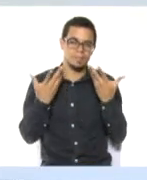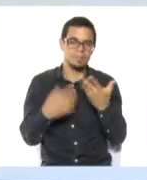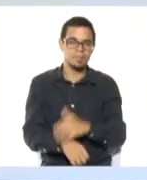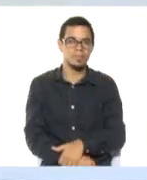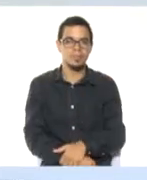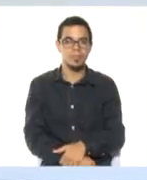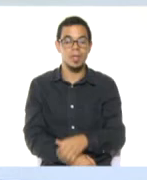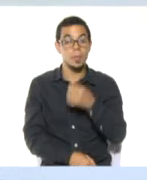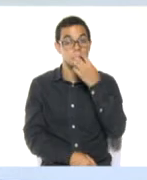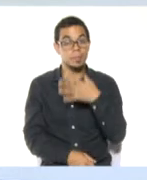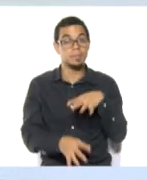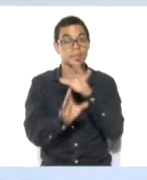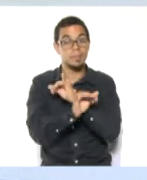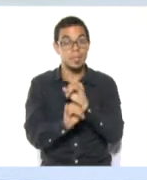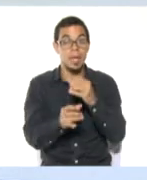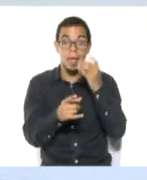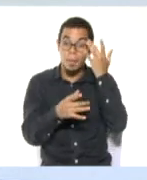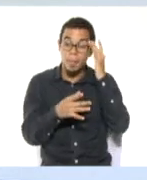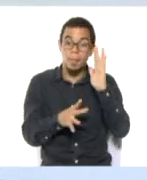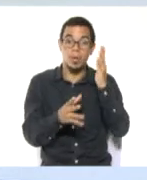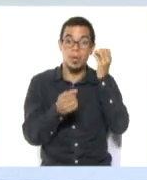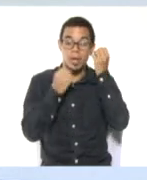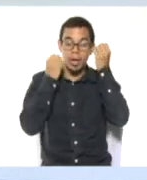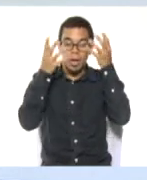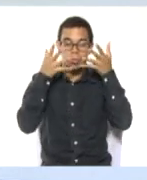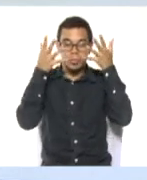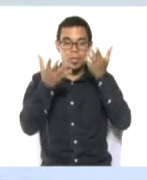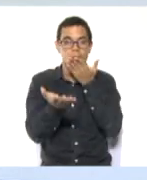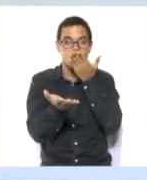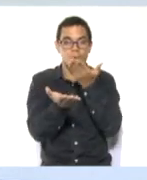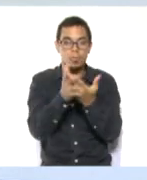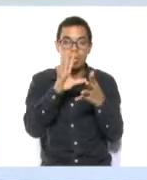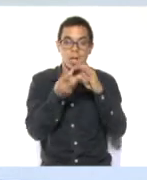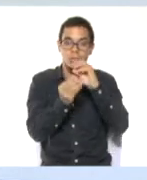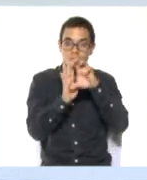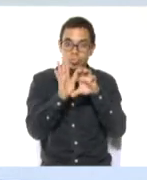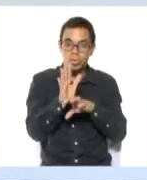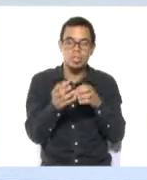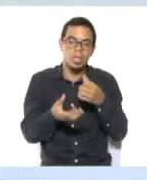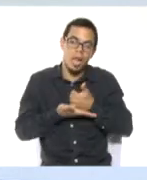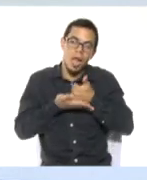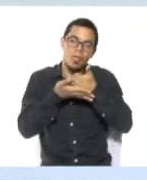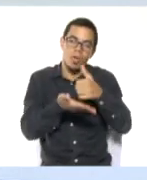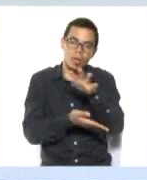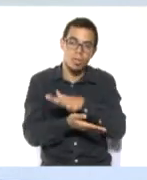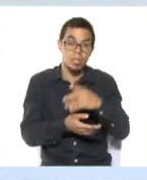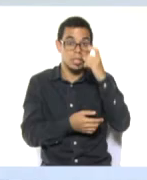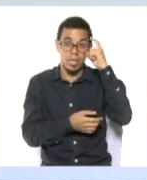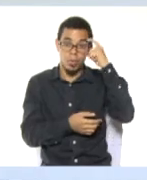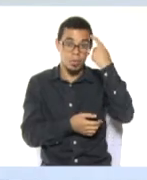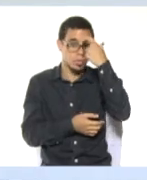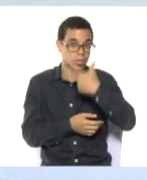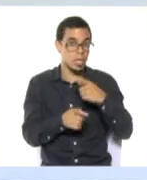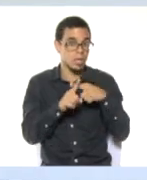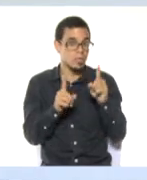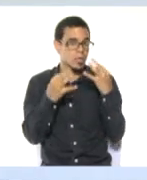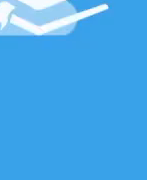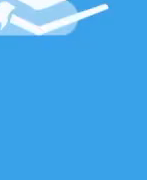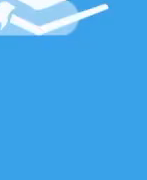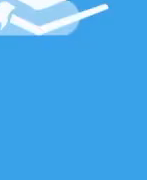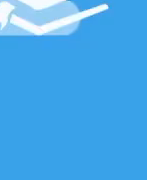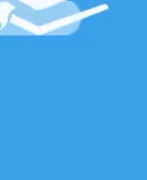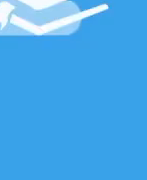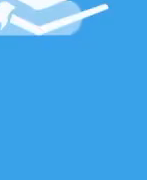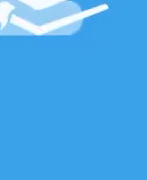Esperando que las orientaciones y las recomendaciones del día de hoy sean de ayuda y recordando siempre que ser diferente es algo común.